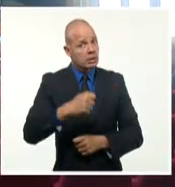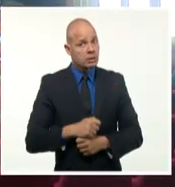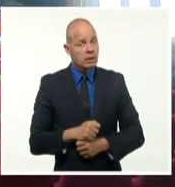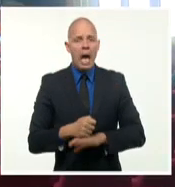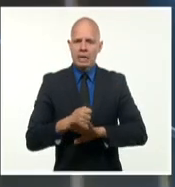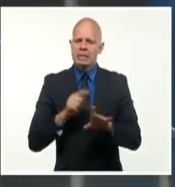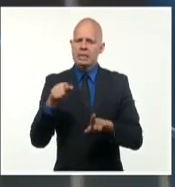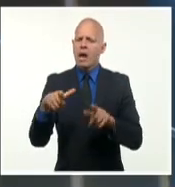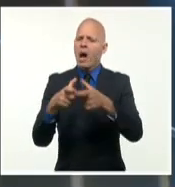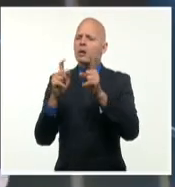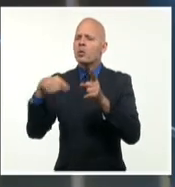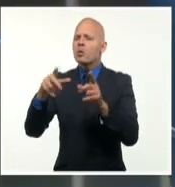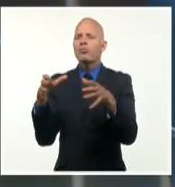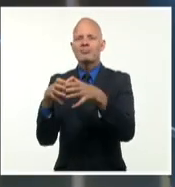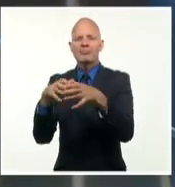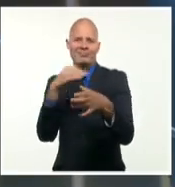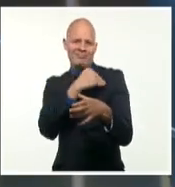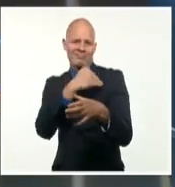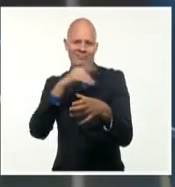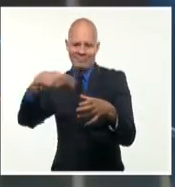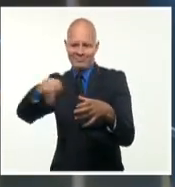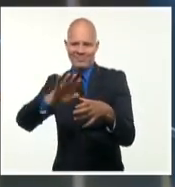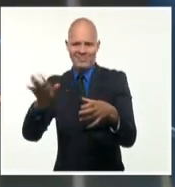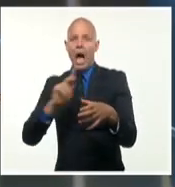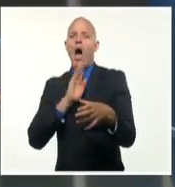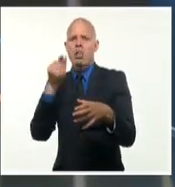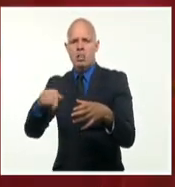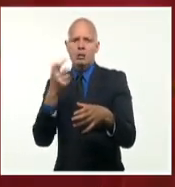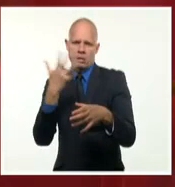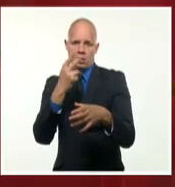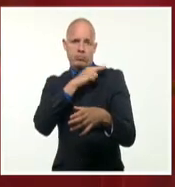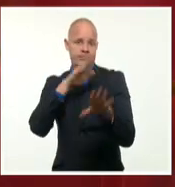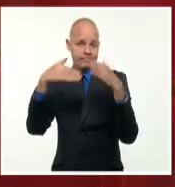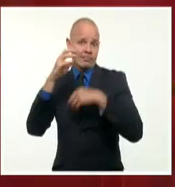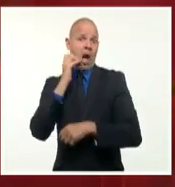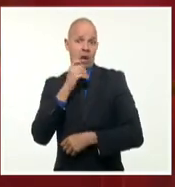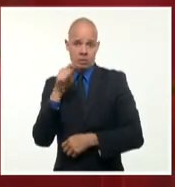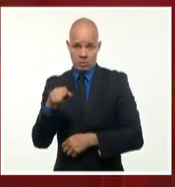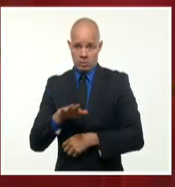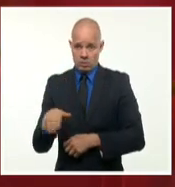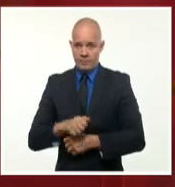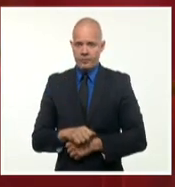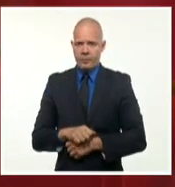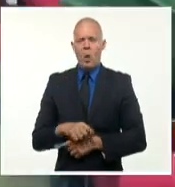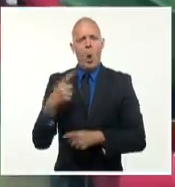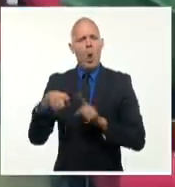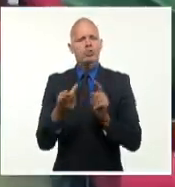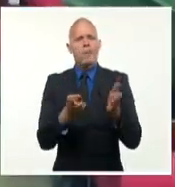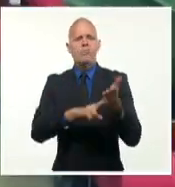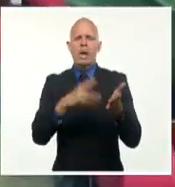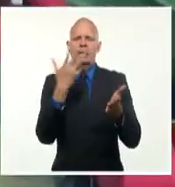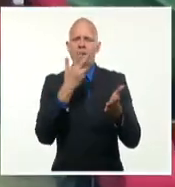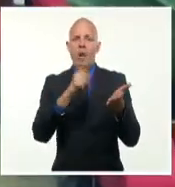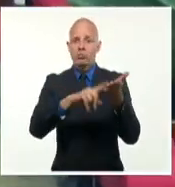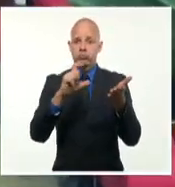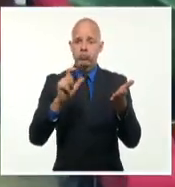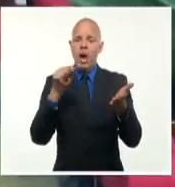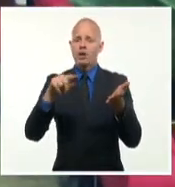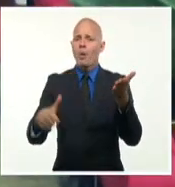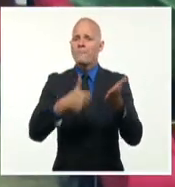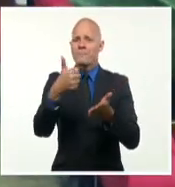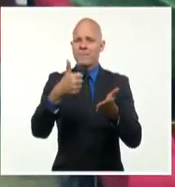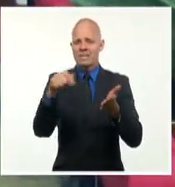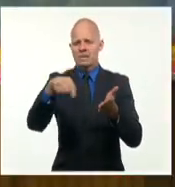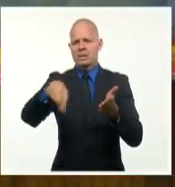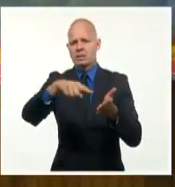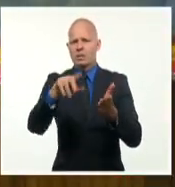del Consejo Provincial de Gobierno, en el que participó el primer ministro Manuel Marrero Cruz. Le acompañó el miembro del Comité Central y presidente del Consejo de